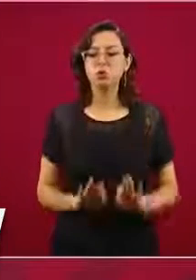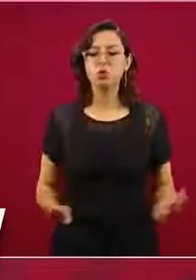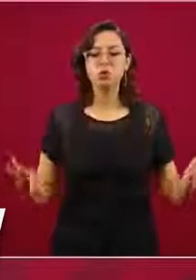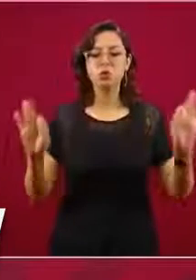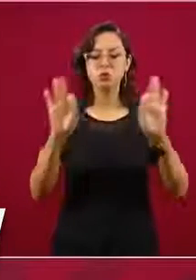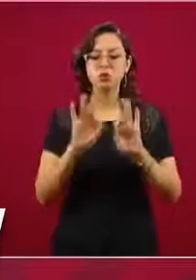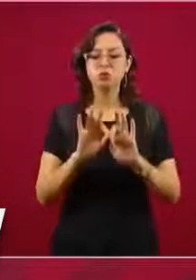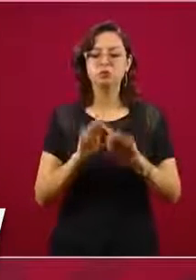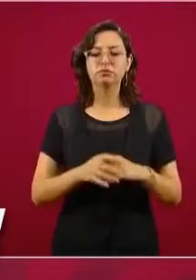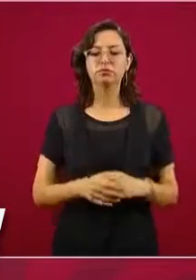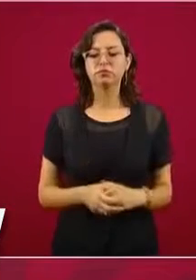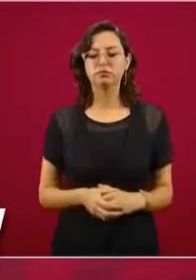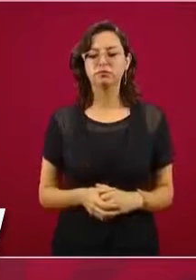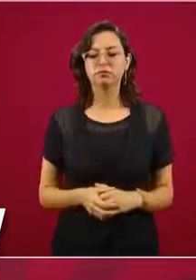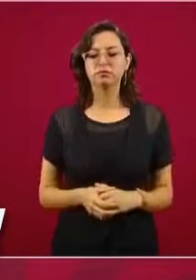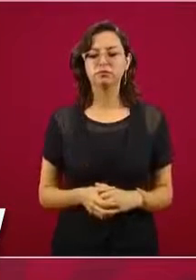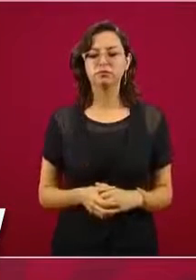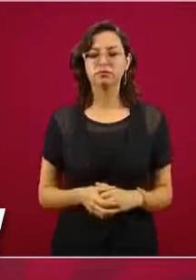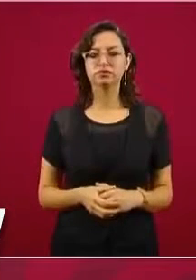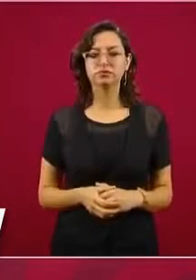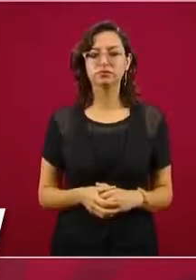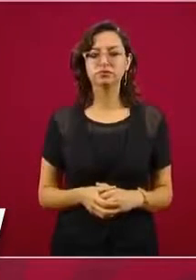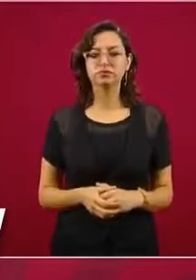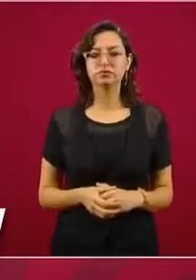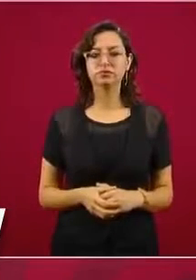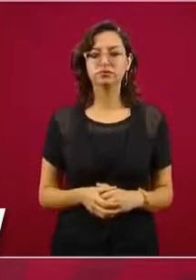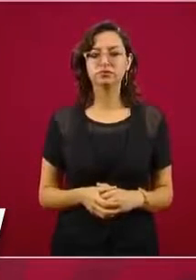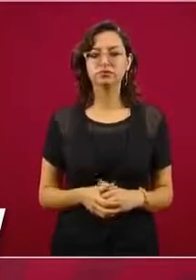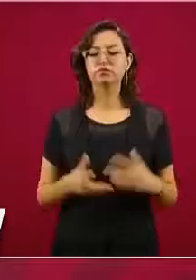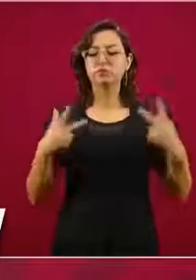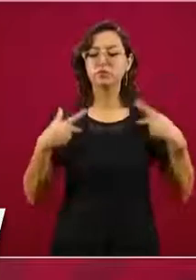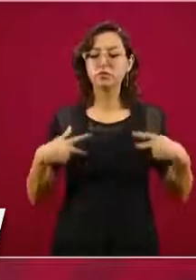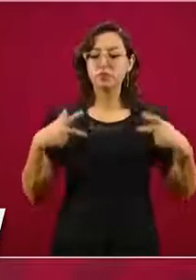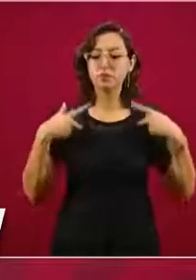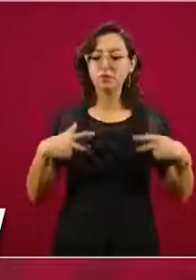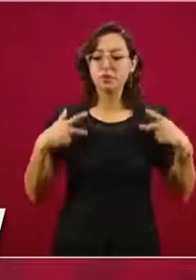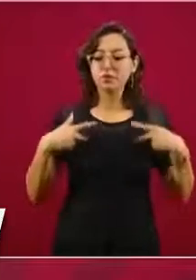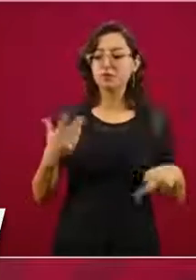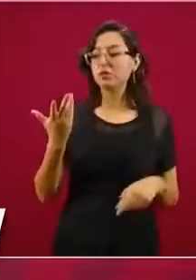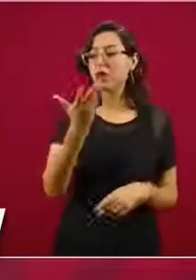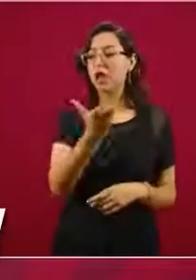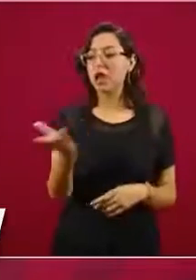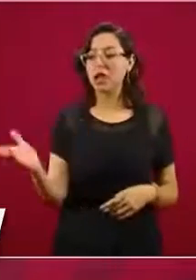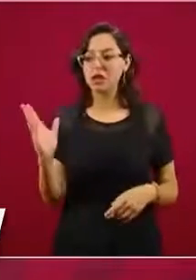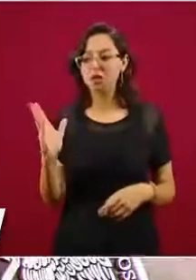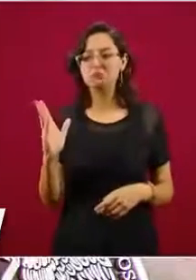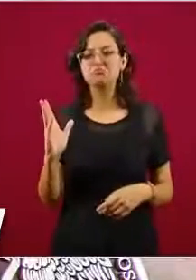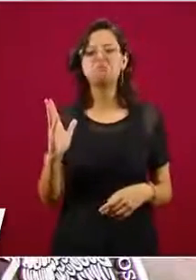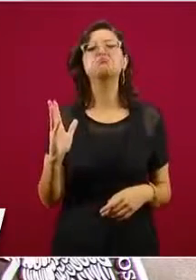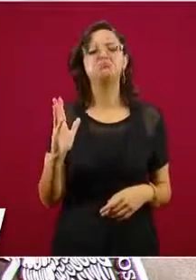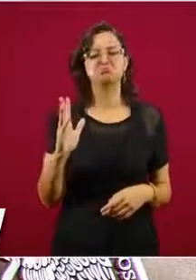el que la gente de manera voluntaria